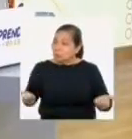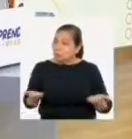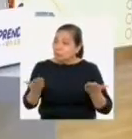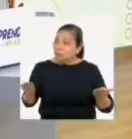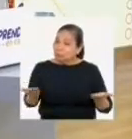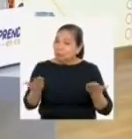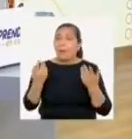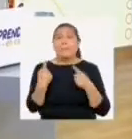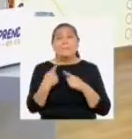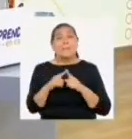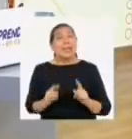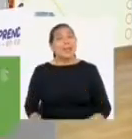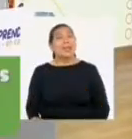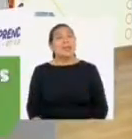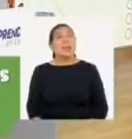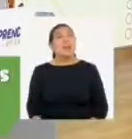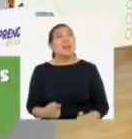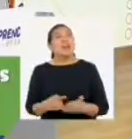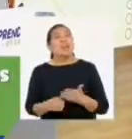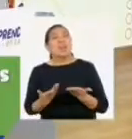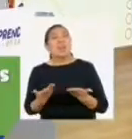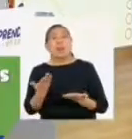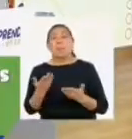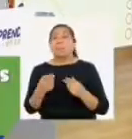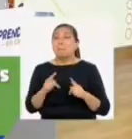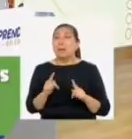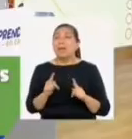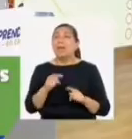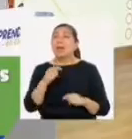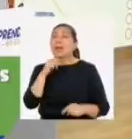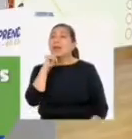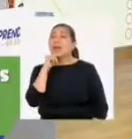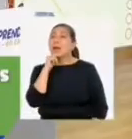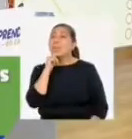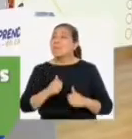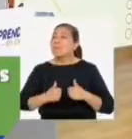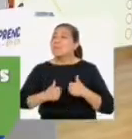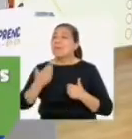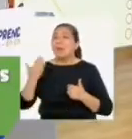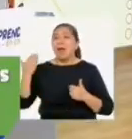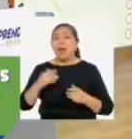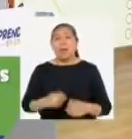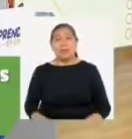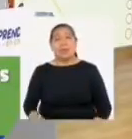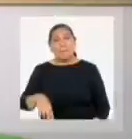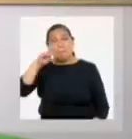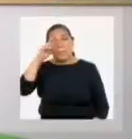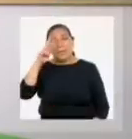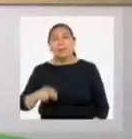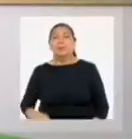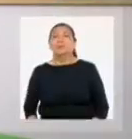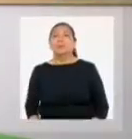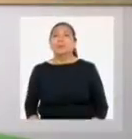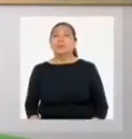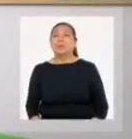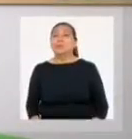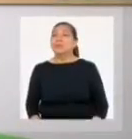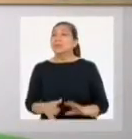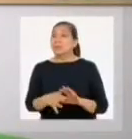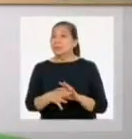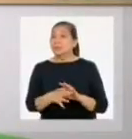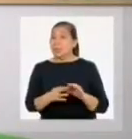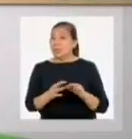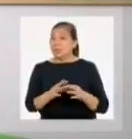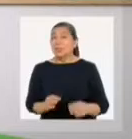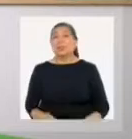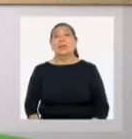empujando esa lucha. Pero, ¿qué espacios eran permitidos a las mujeres que vivieron en la época colonial peruana? En palabras de